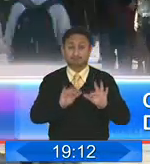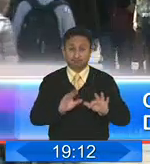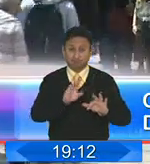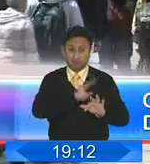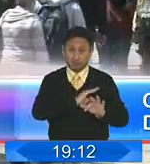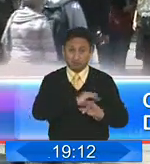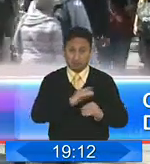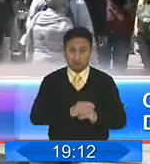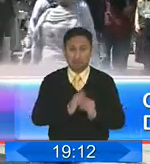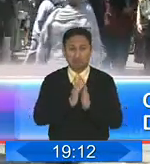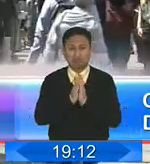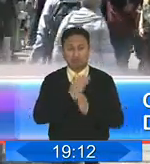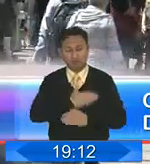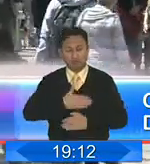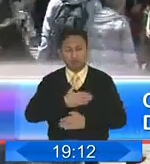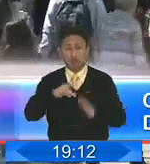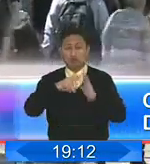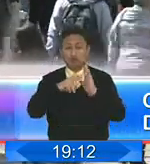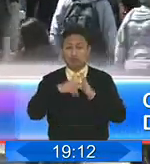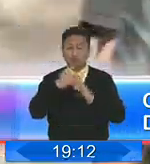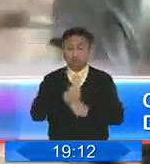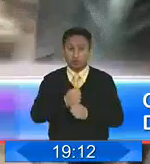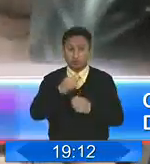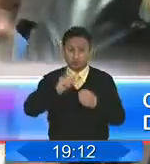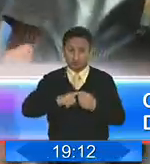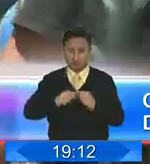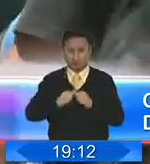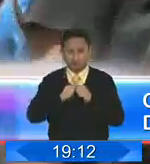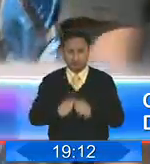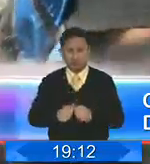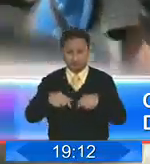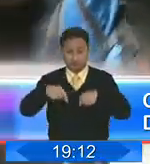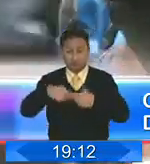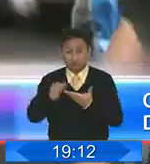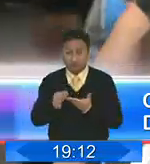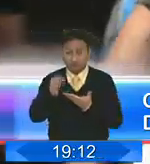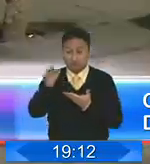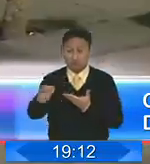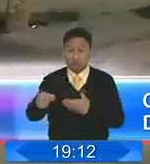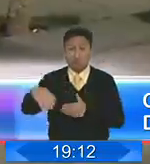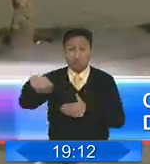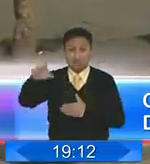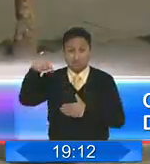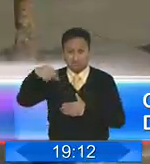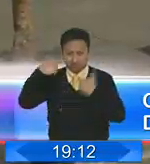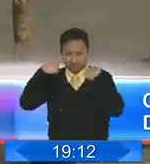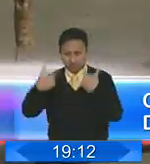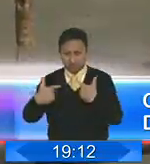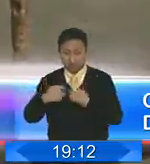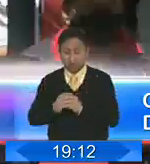bioseguridad en Quito y priorizar en las parroquias con mayor índice para evitar un repunte en las cifras.